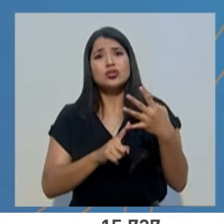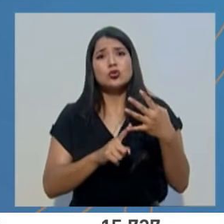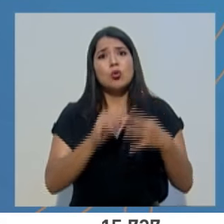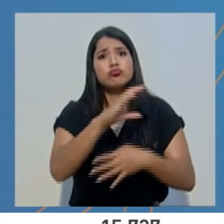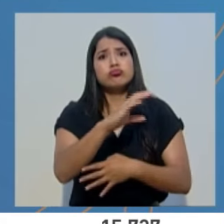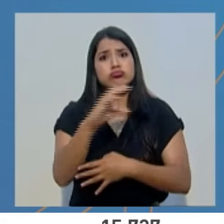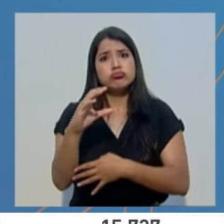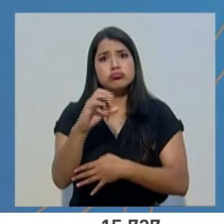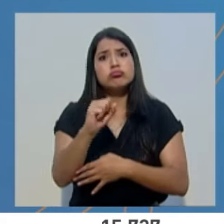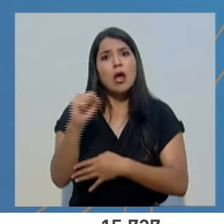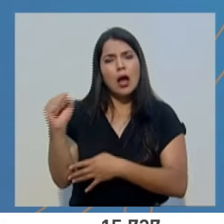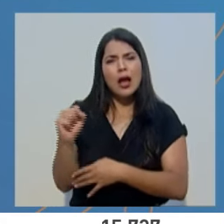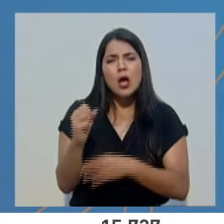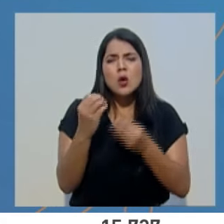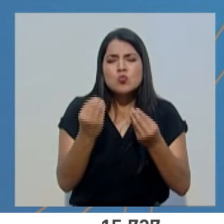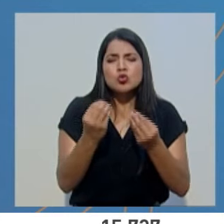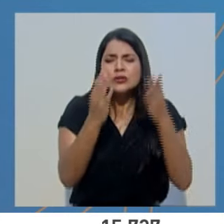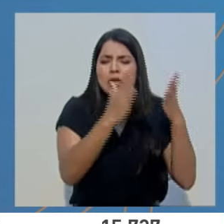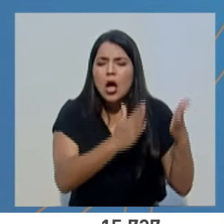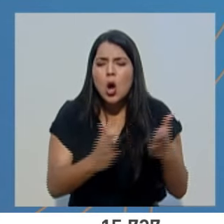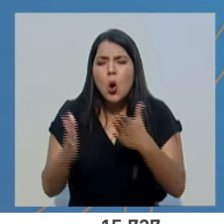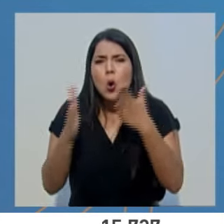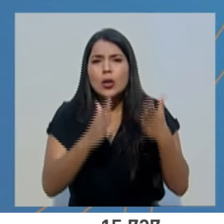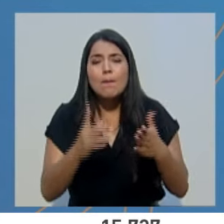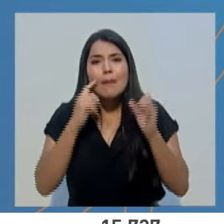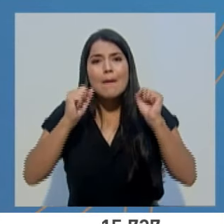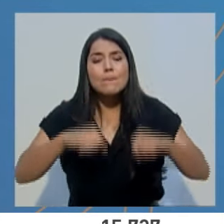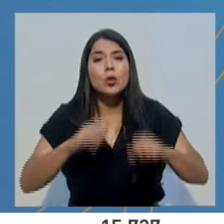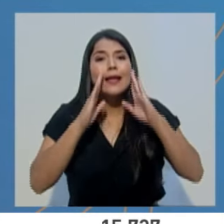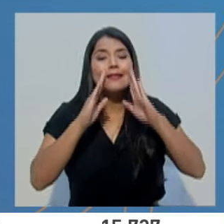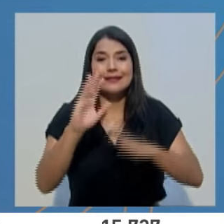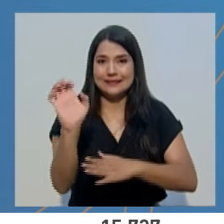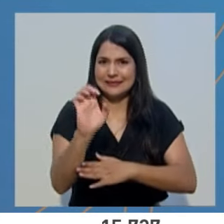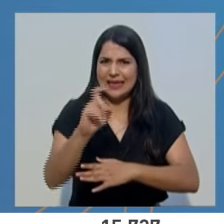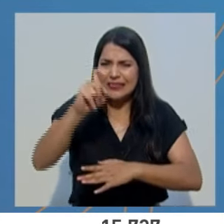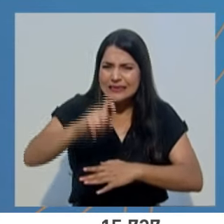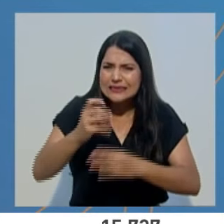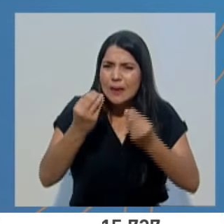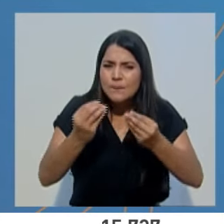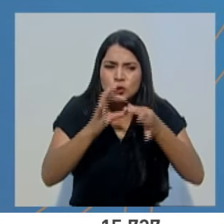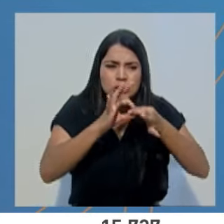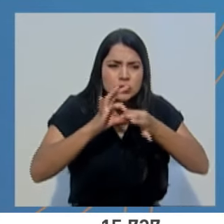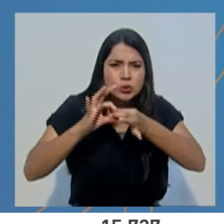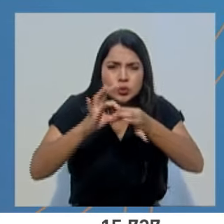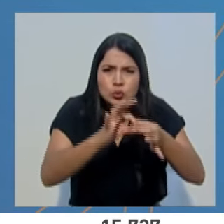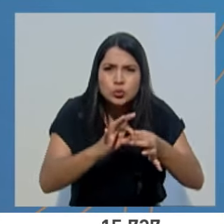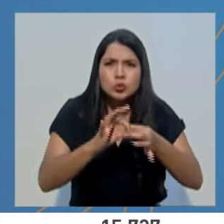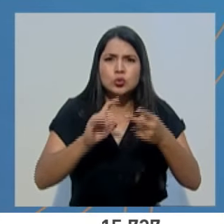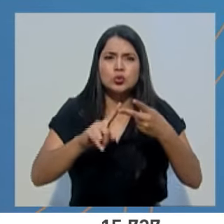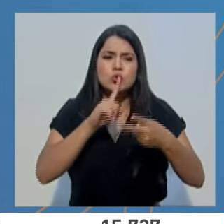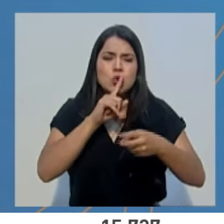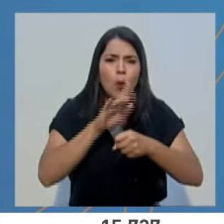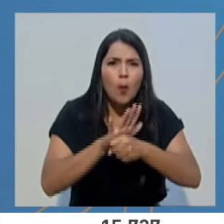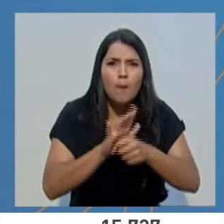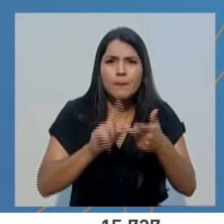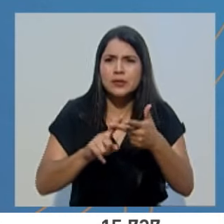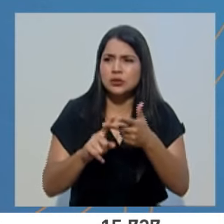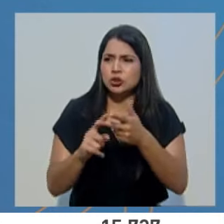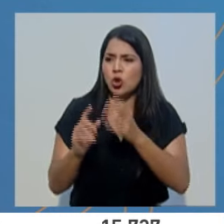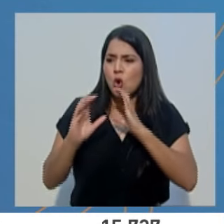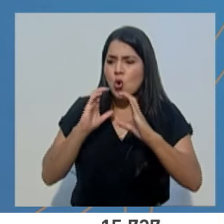Caja para atender emergencias requiere de mucha logística, una gran cadena humana y mucho compromiso.